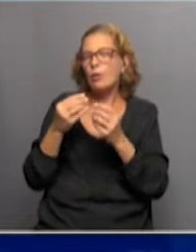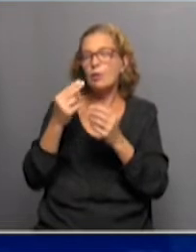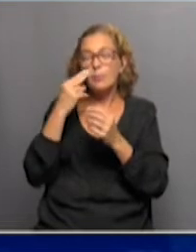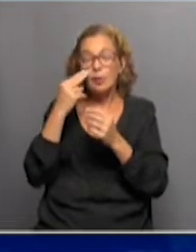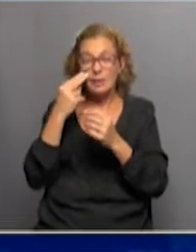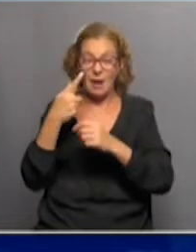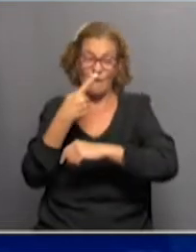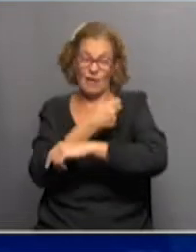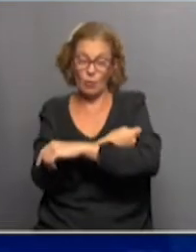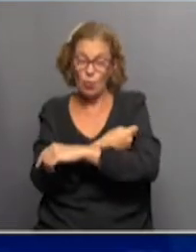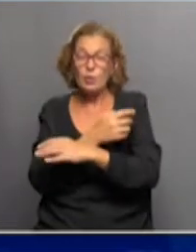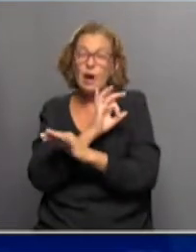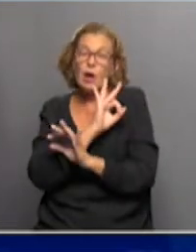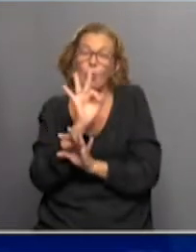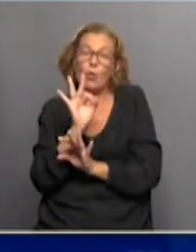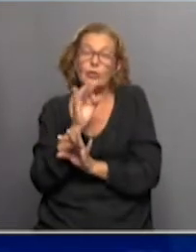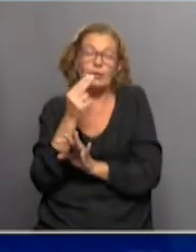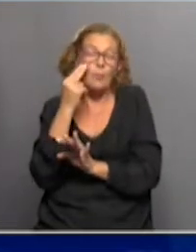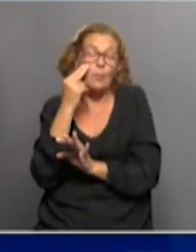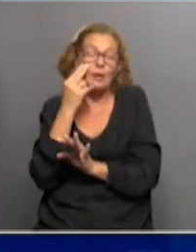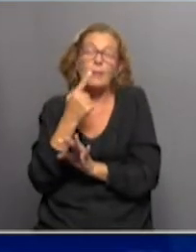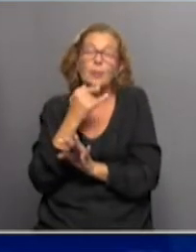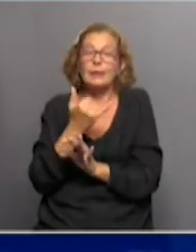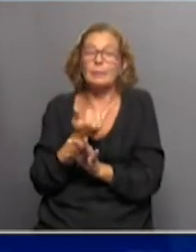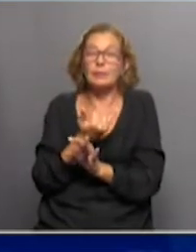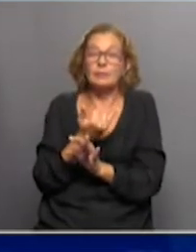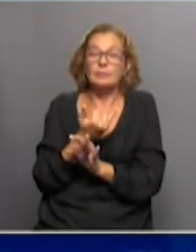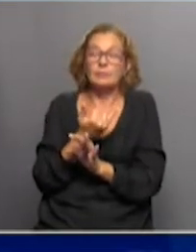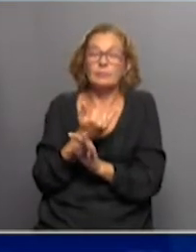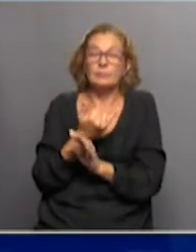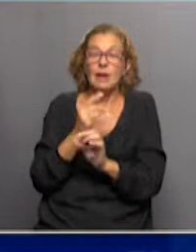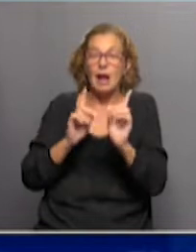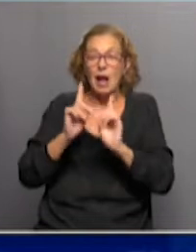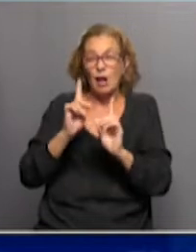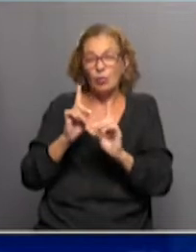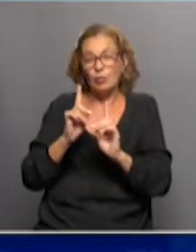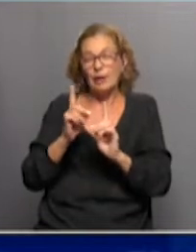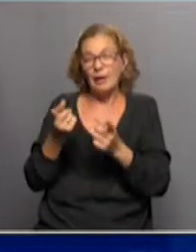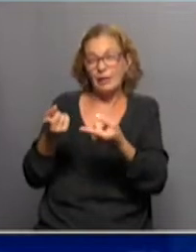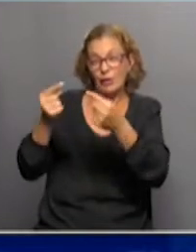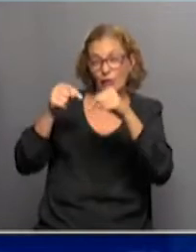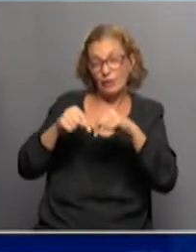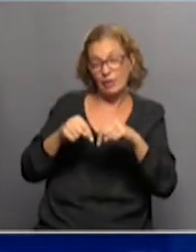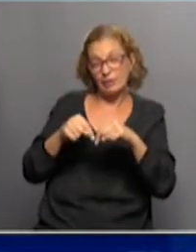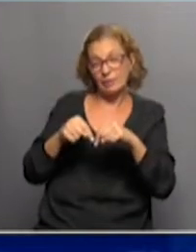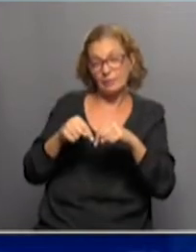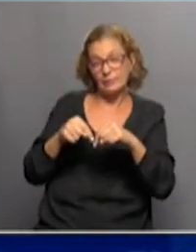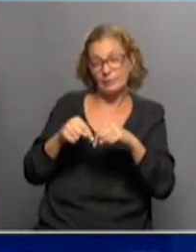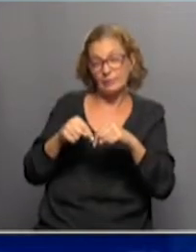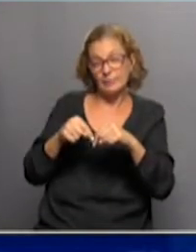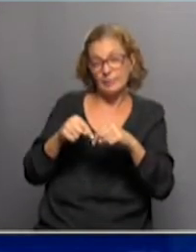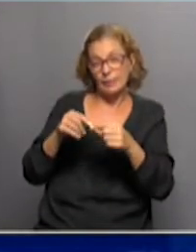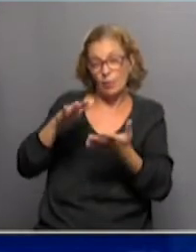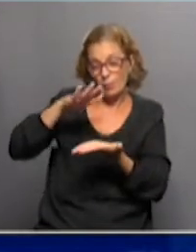por ejemplo, en el caso de que algunas vacunas vienen en unos